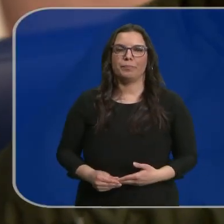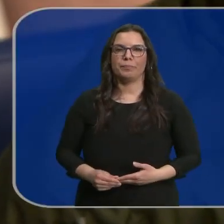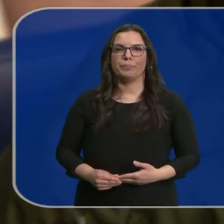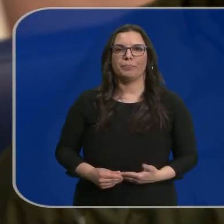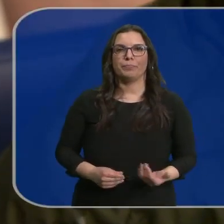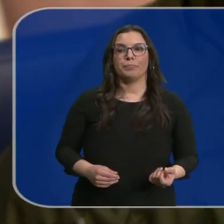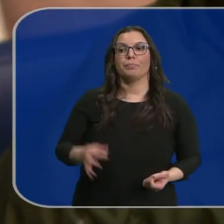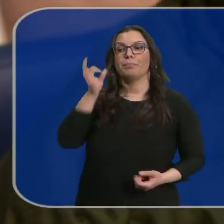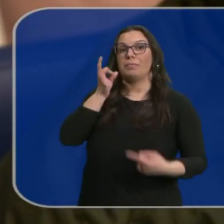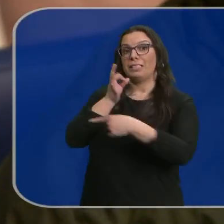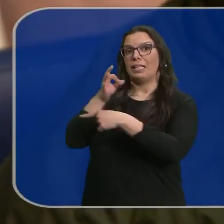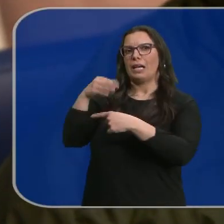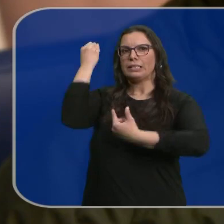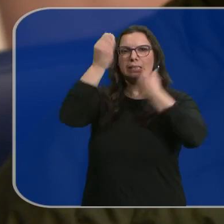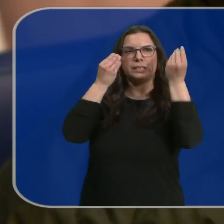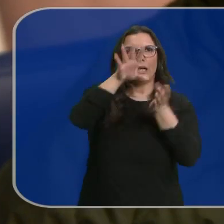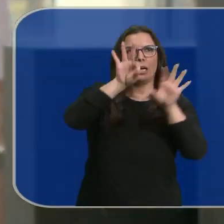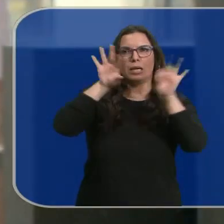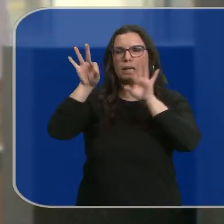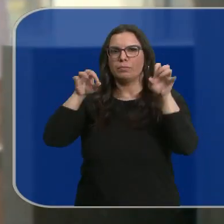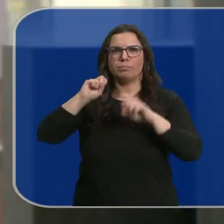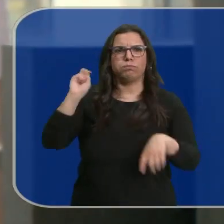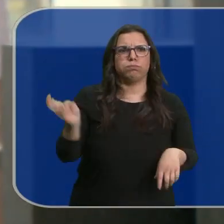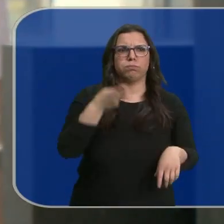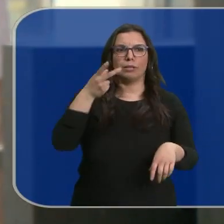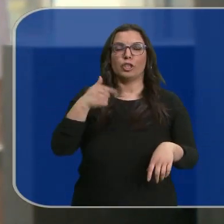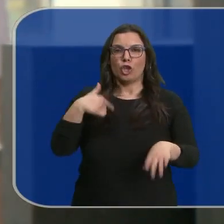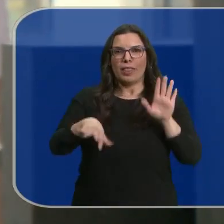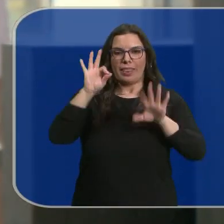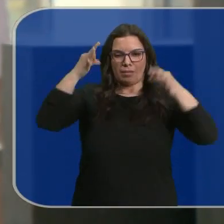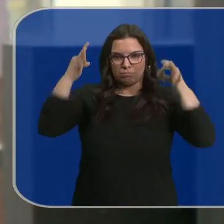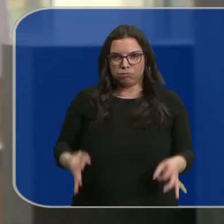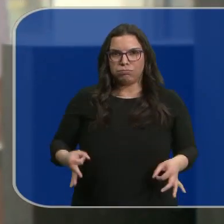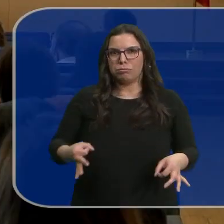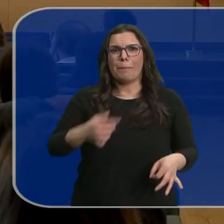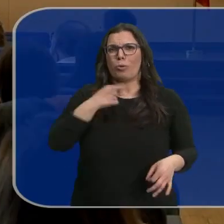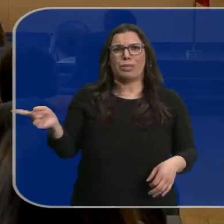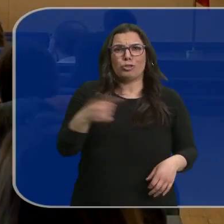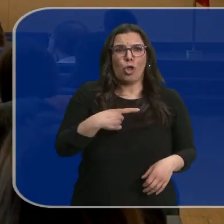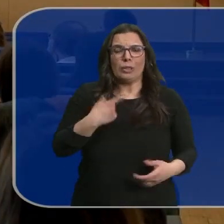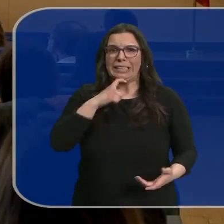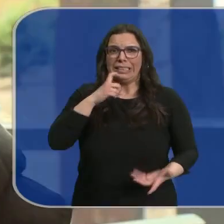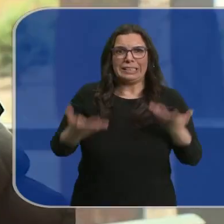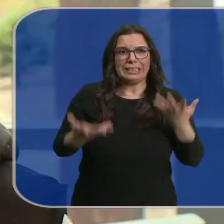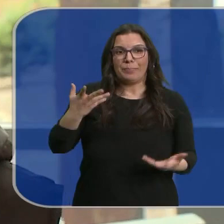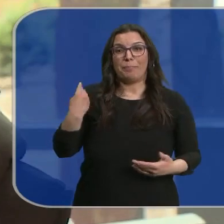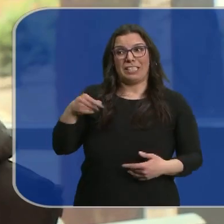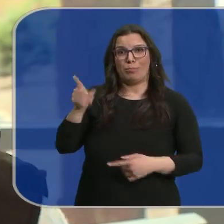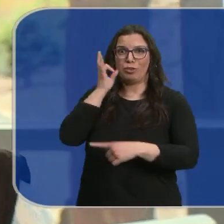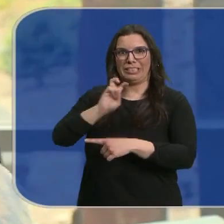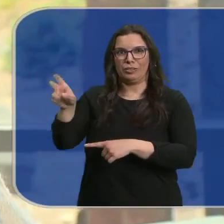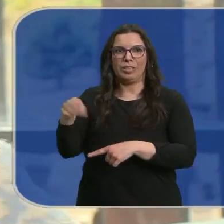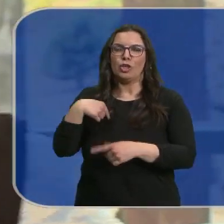Por la cabeza de Nuria pasan multitud de opciones. A mí me ha costado mucho decidirme porque me gusta todo. En la misma situación está